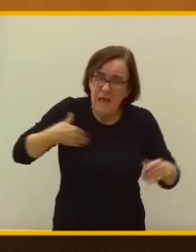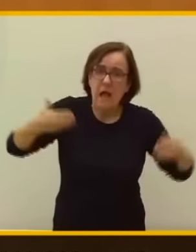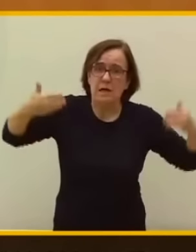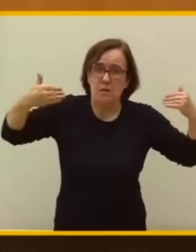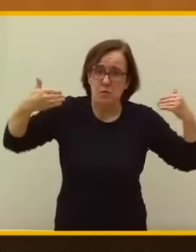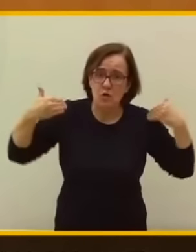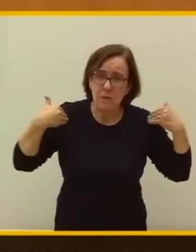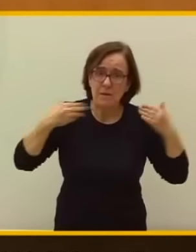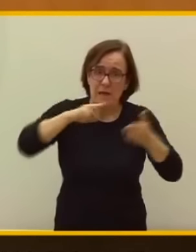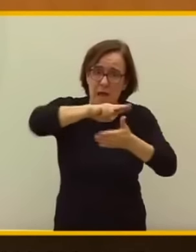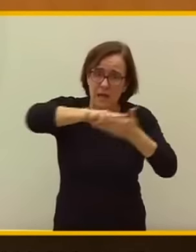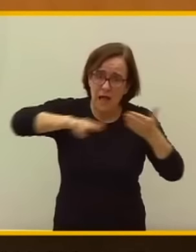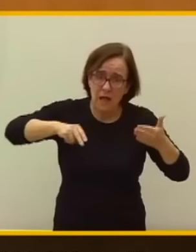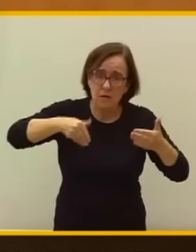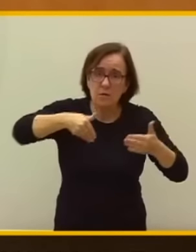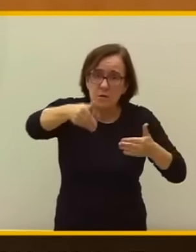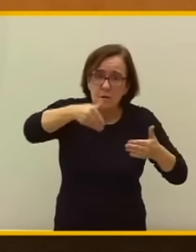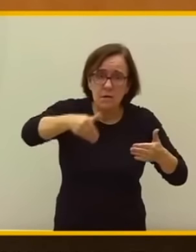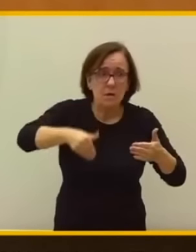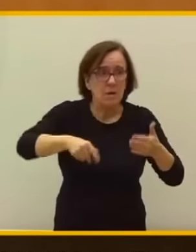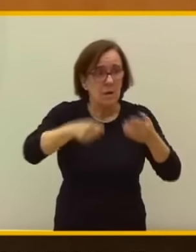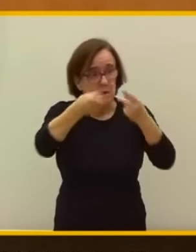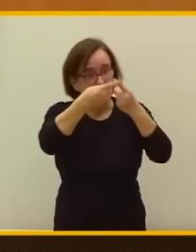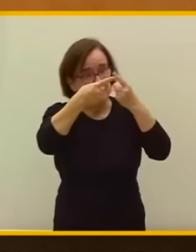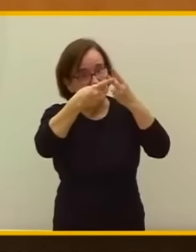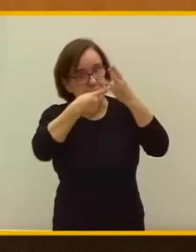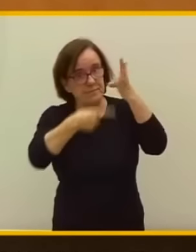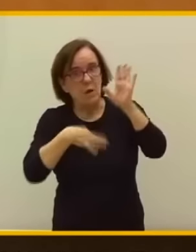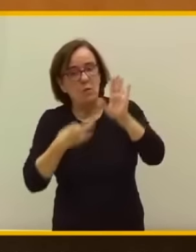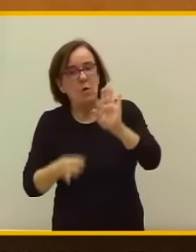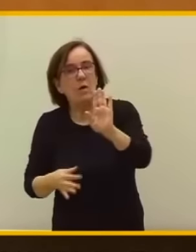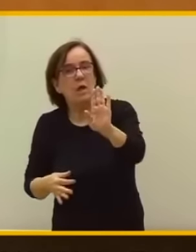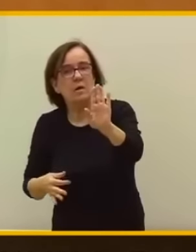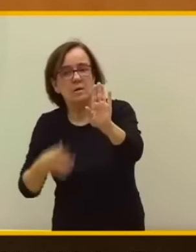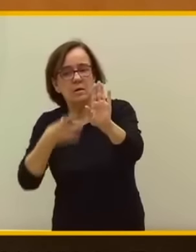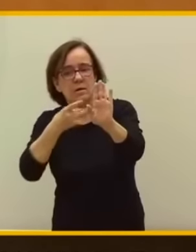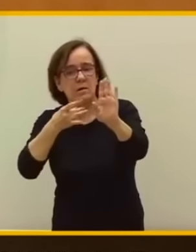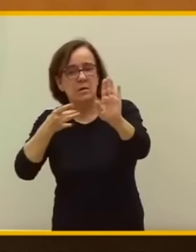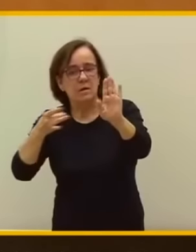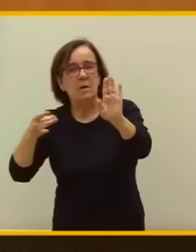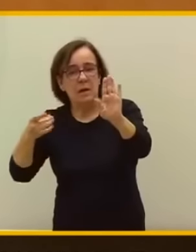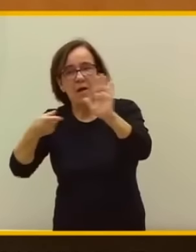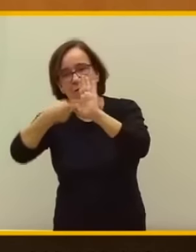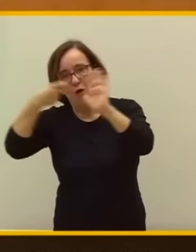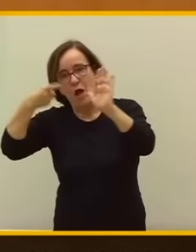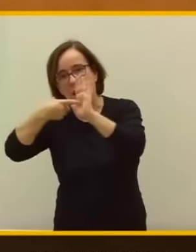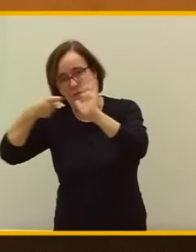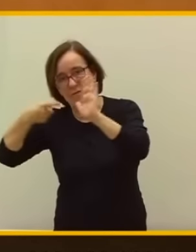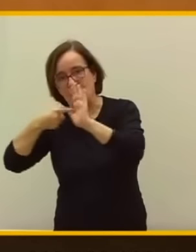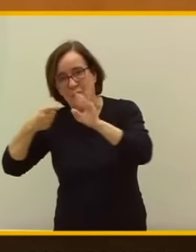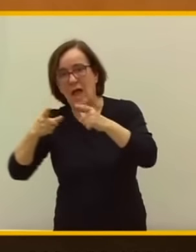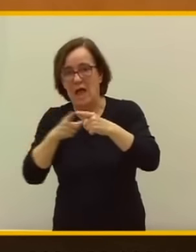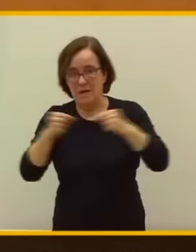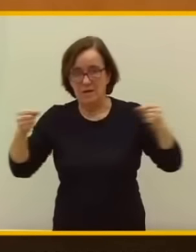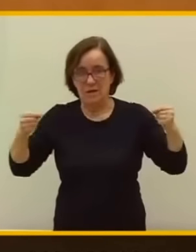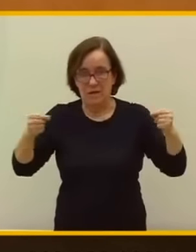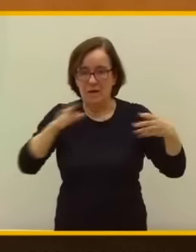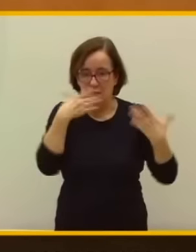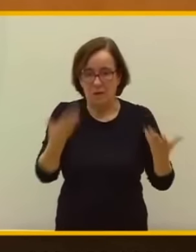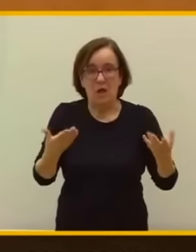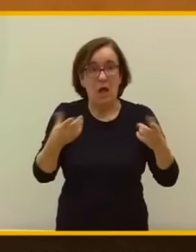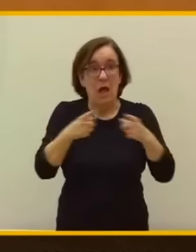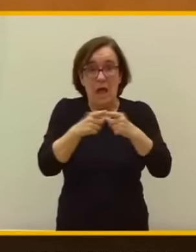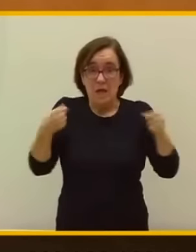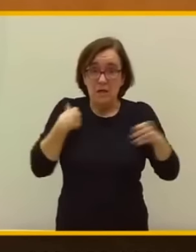en Galicia? Esta es la quita que se podría aplicar de deuda según Esquerra Republicana o según lo pactado por Esquerra